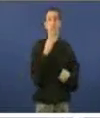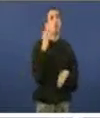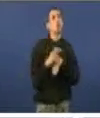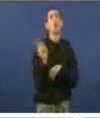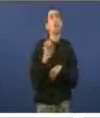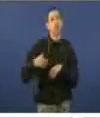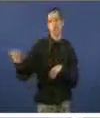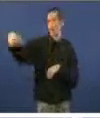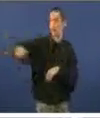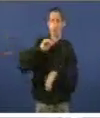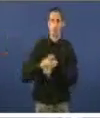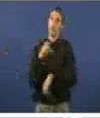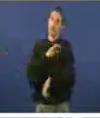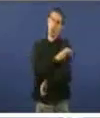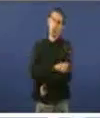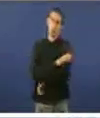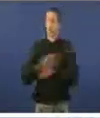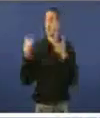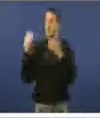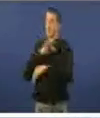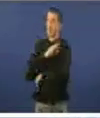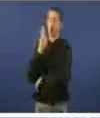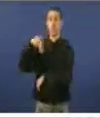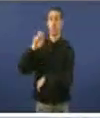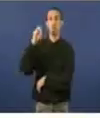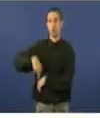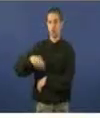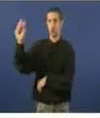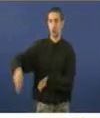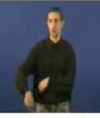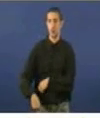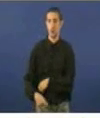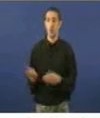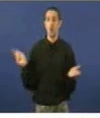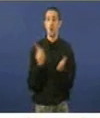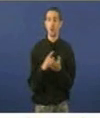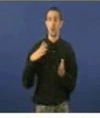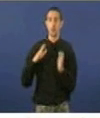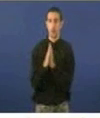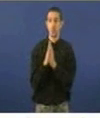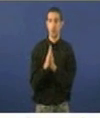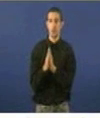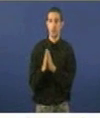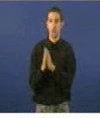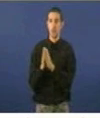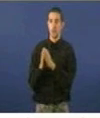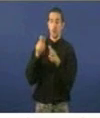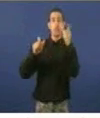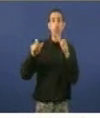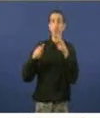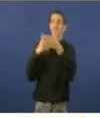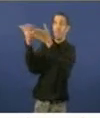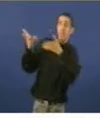vostedes, señor conselleiro. Grazas, señora Pontón. Pregolle, novamente, as personas que están na tribuna de